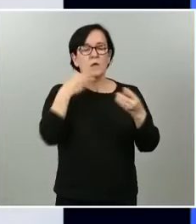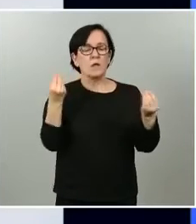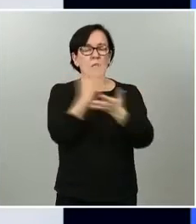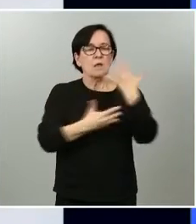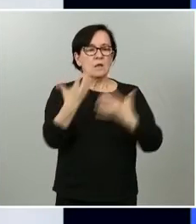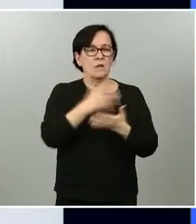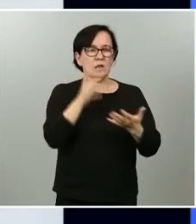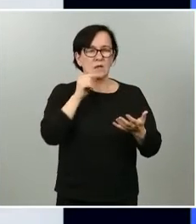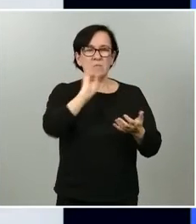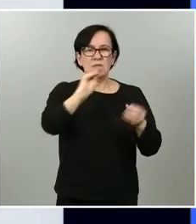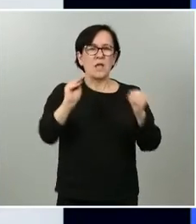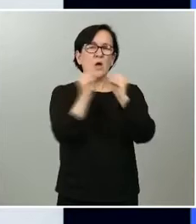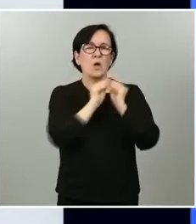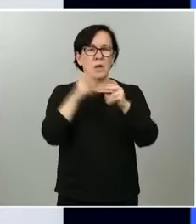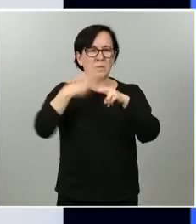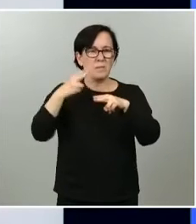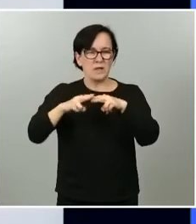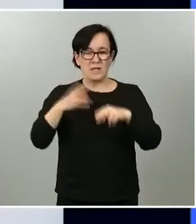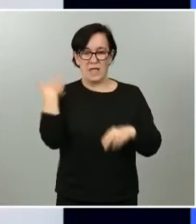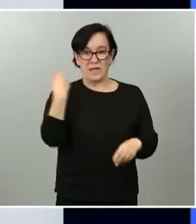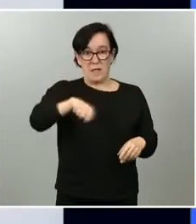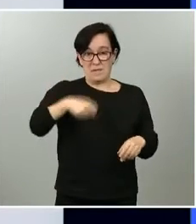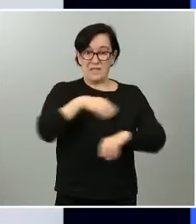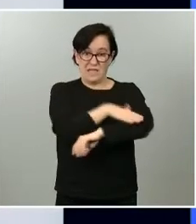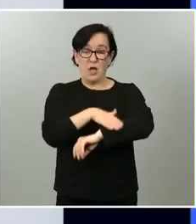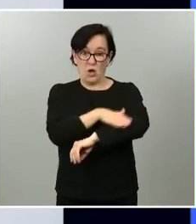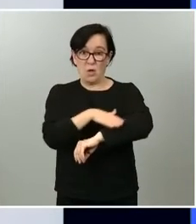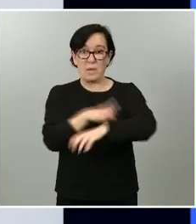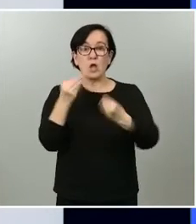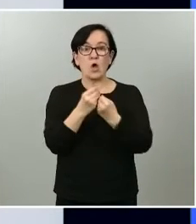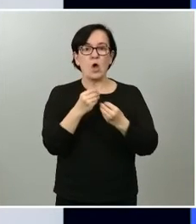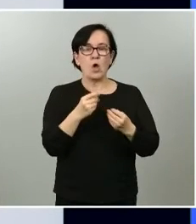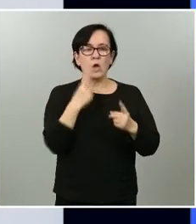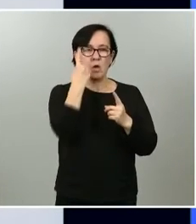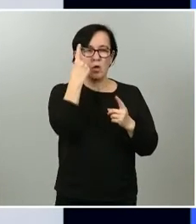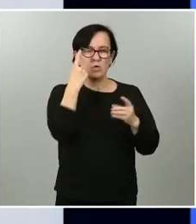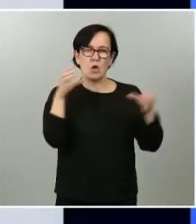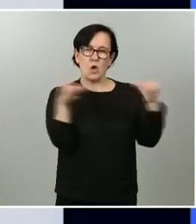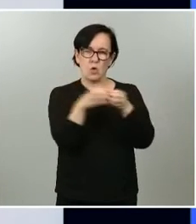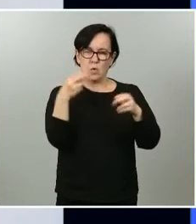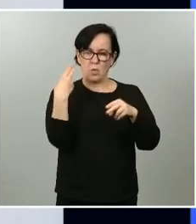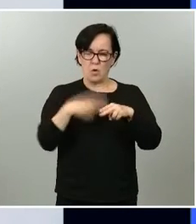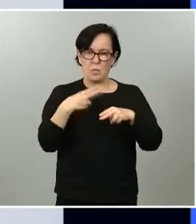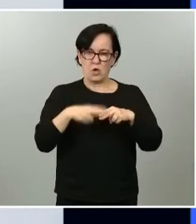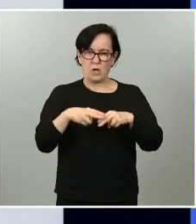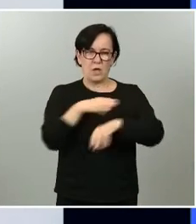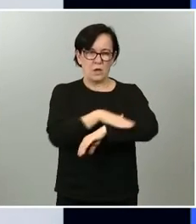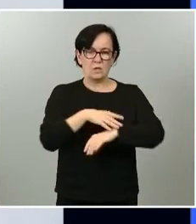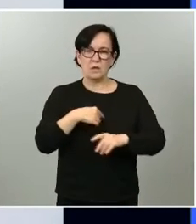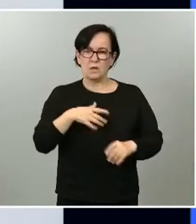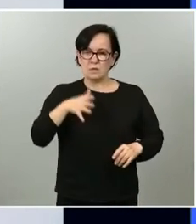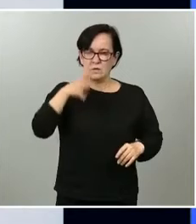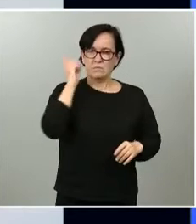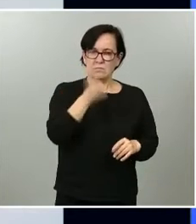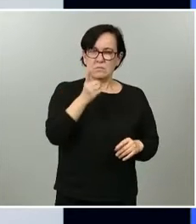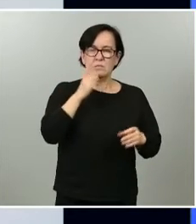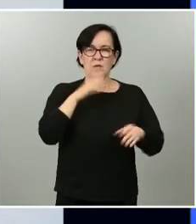unidad en la política como hizo ayer el presidente del gobierno con los mensajes de uno de los partidos precisamente del gobierno acusando al gobierno autonómico de